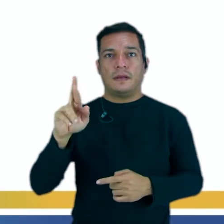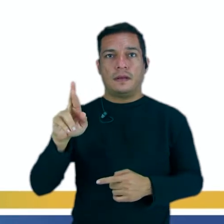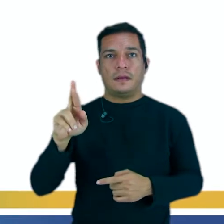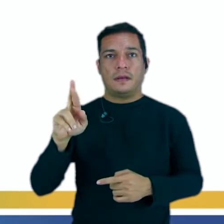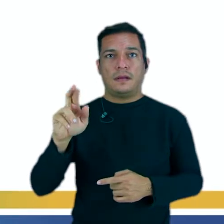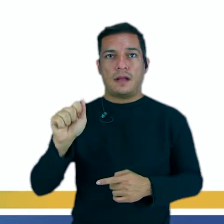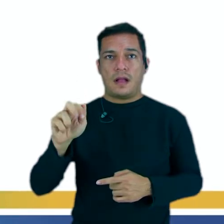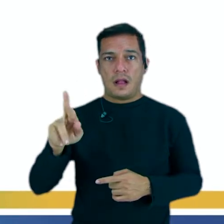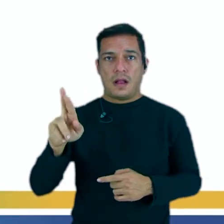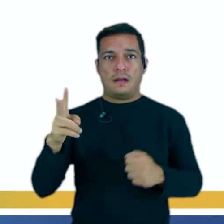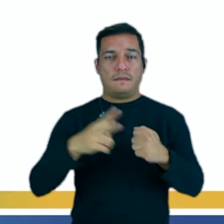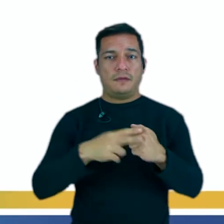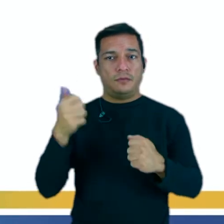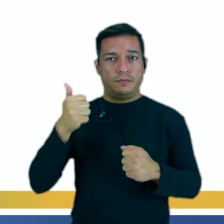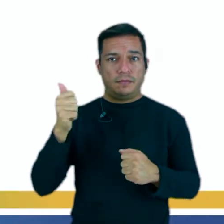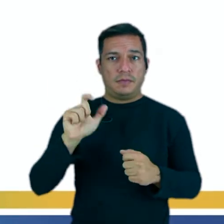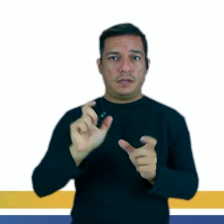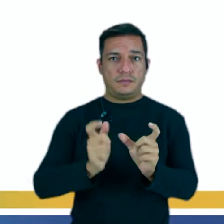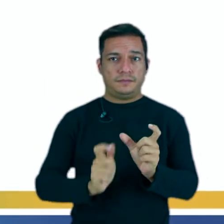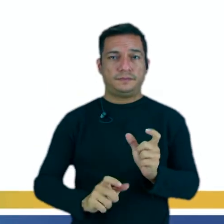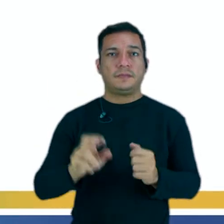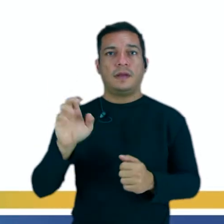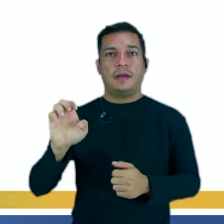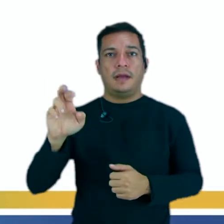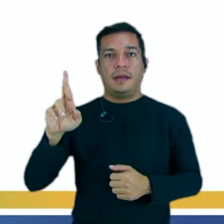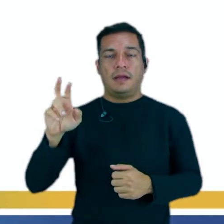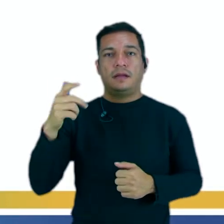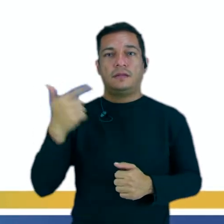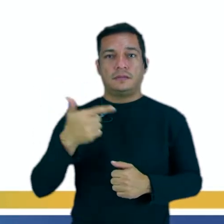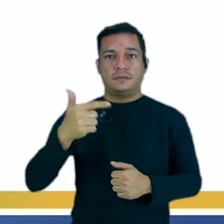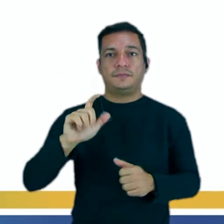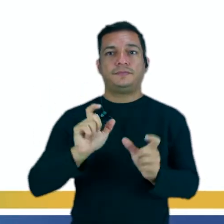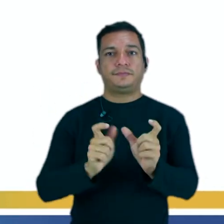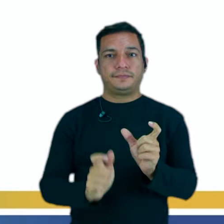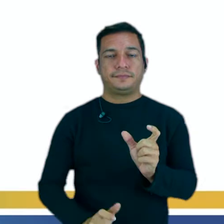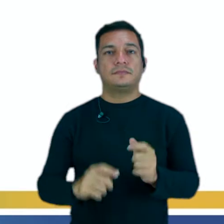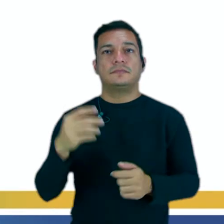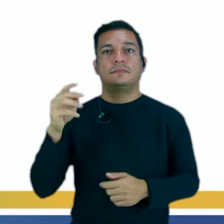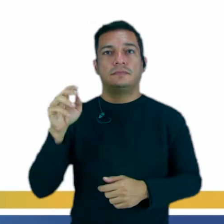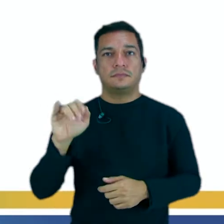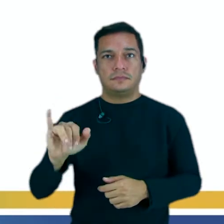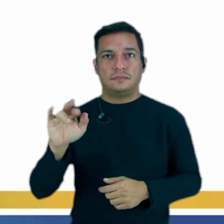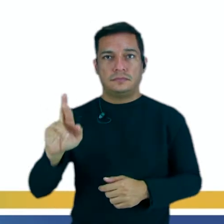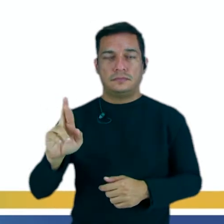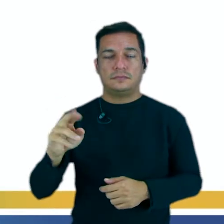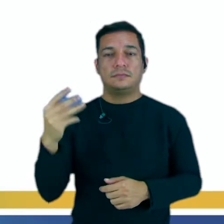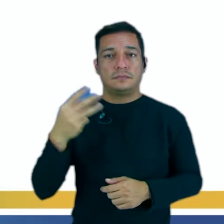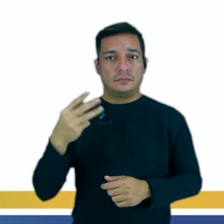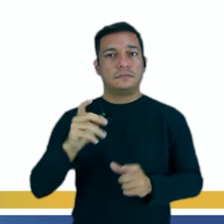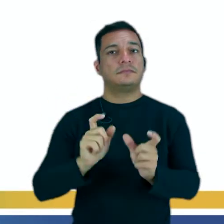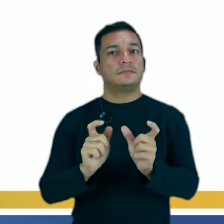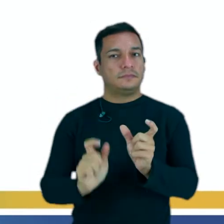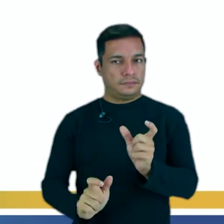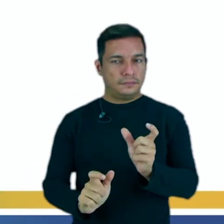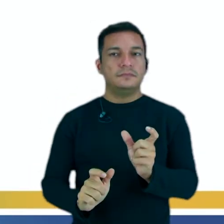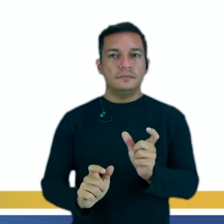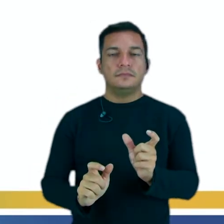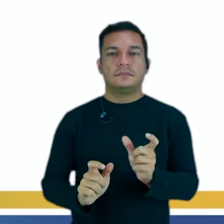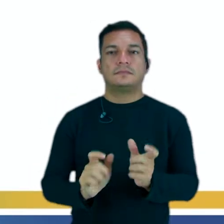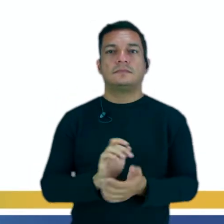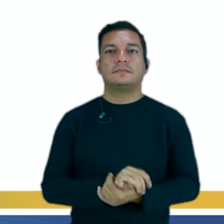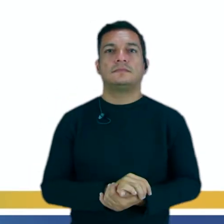verbos de primera conjugación, ER, o verbos de segunda conjugación, y IR, verbos de tercera